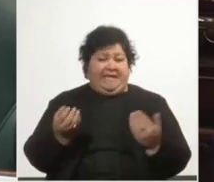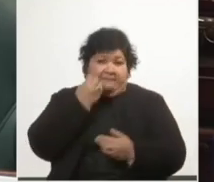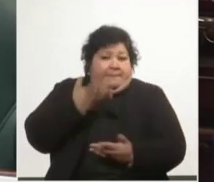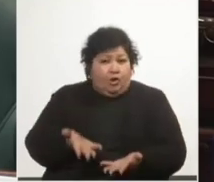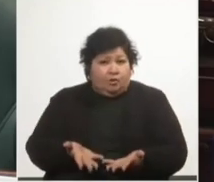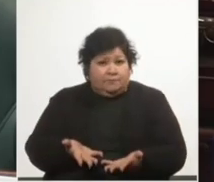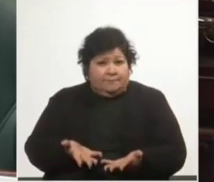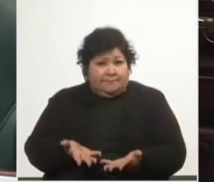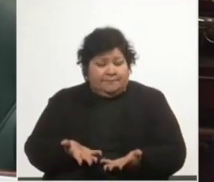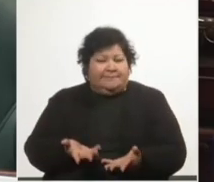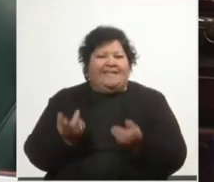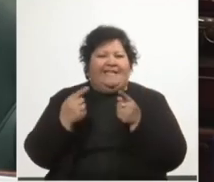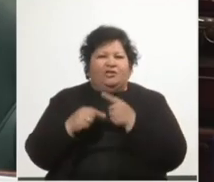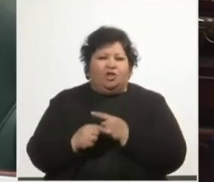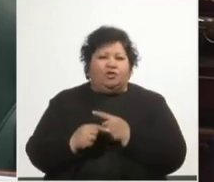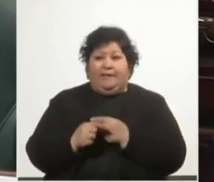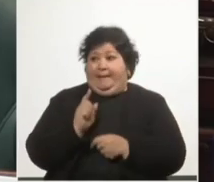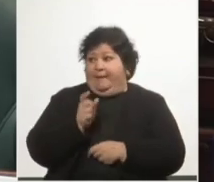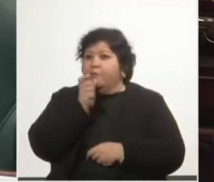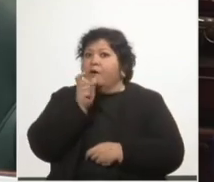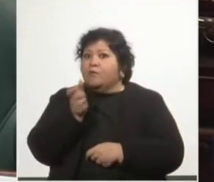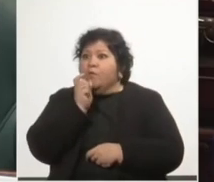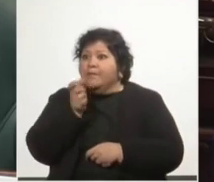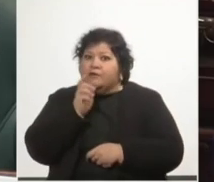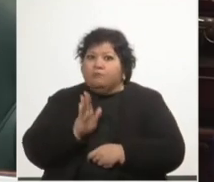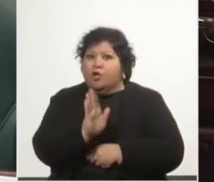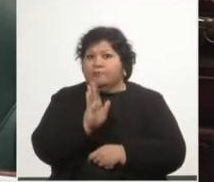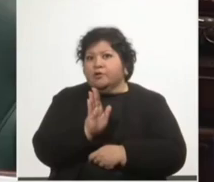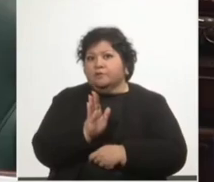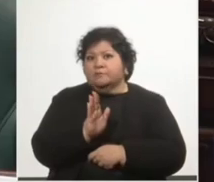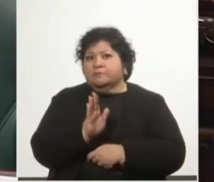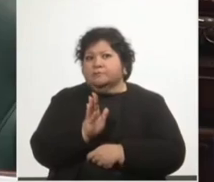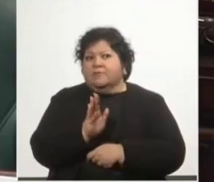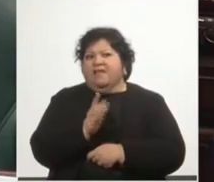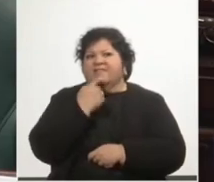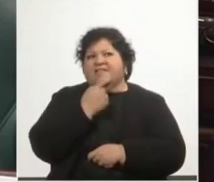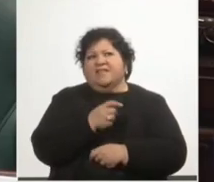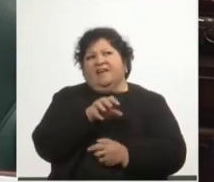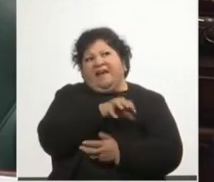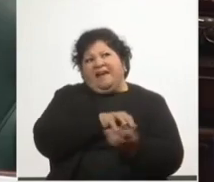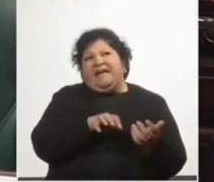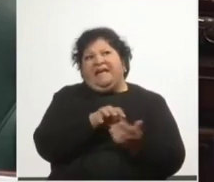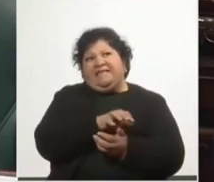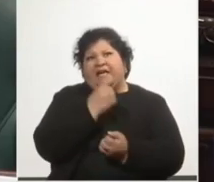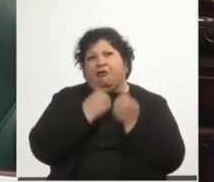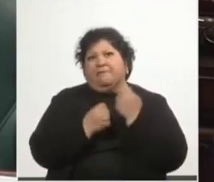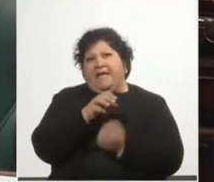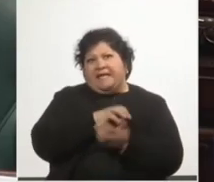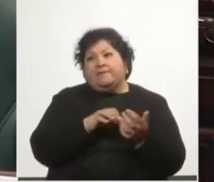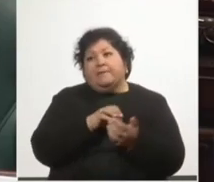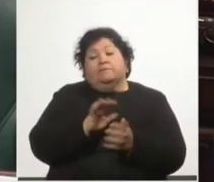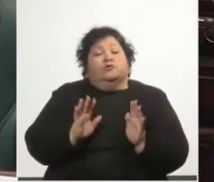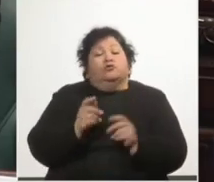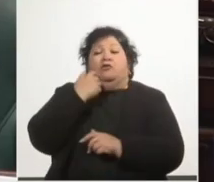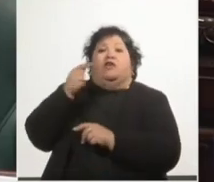por tierra su propio argumento de que heredaron una economía en crisis. Y a confesión de parte,